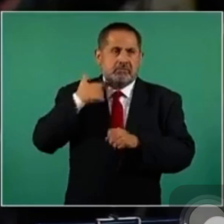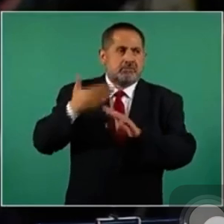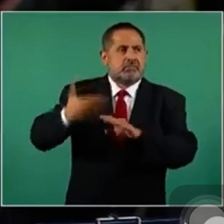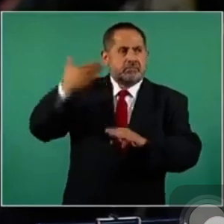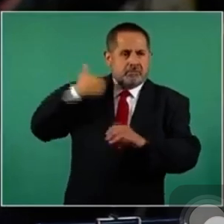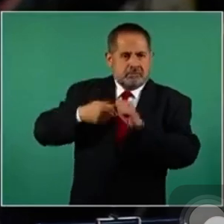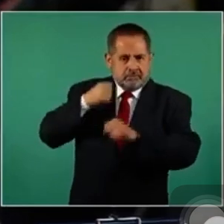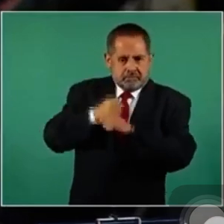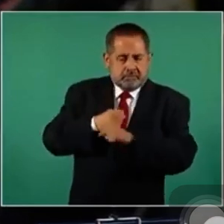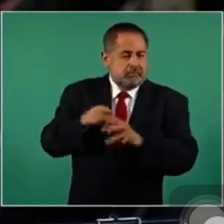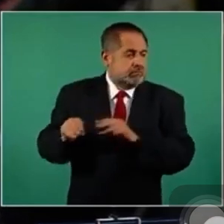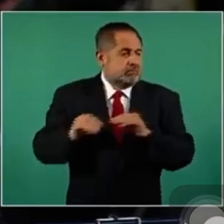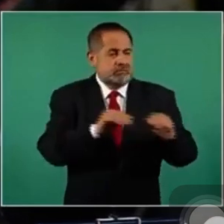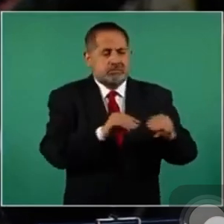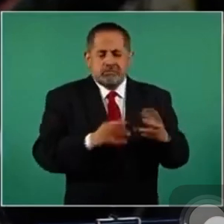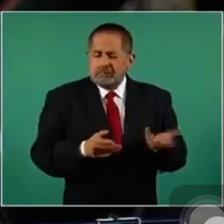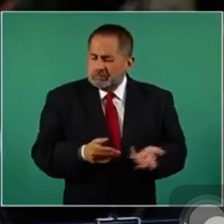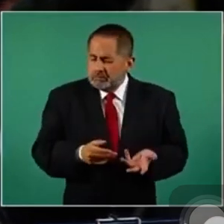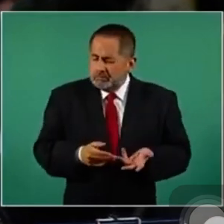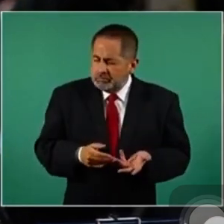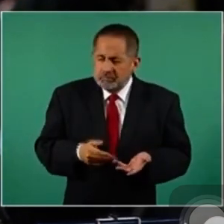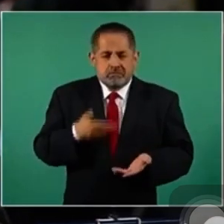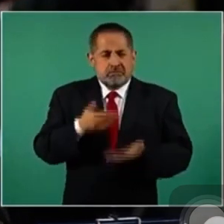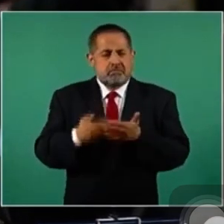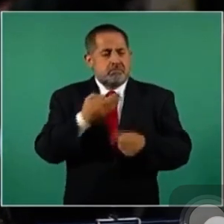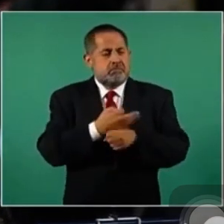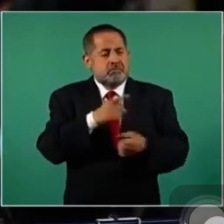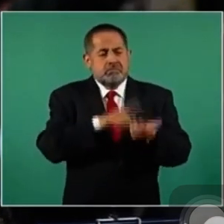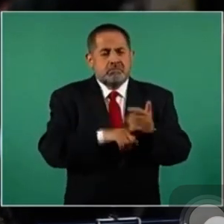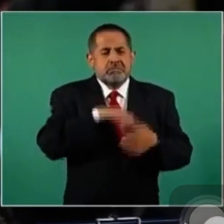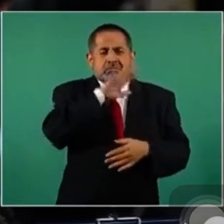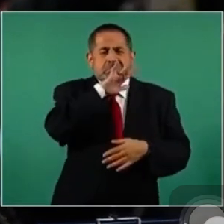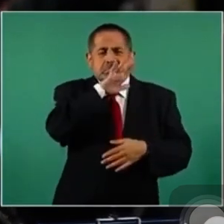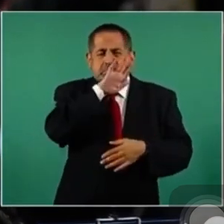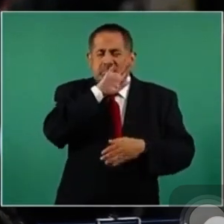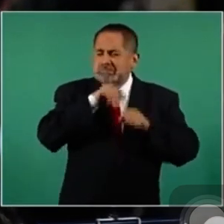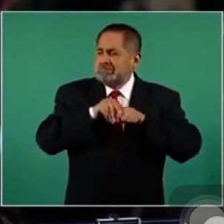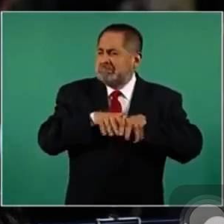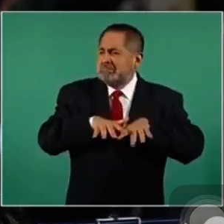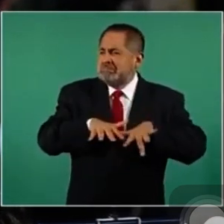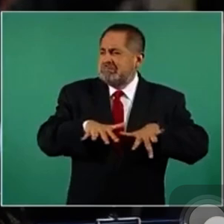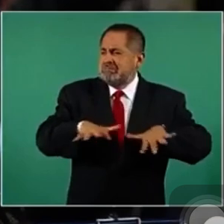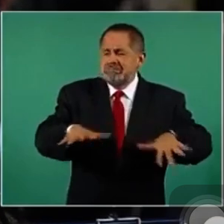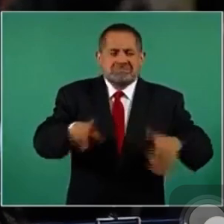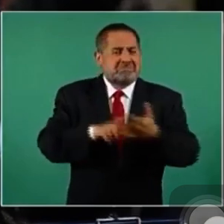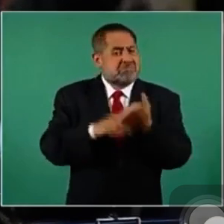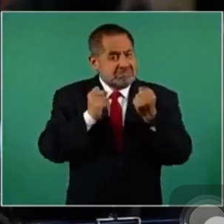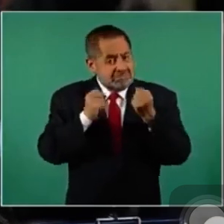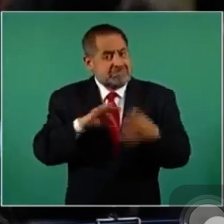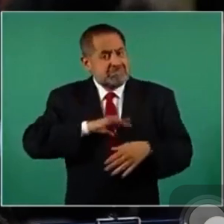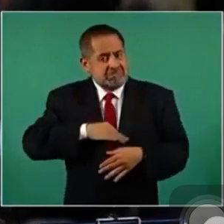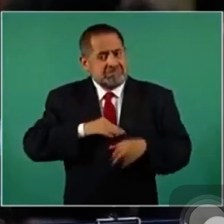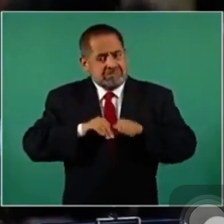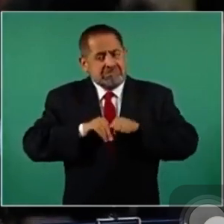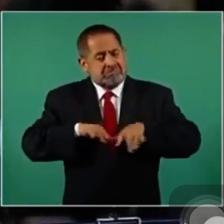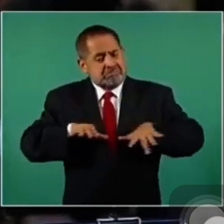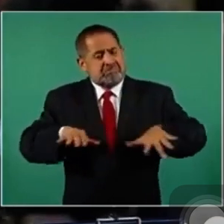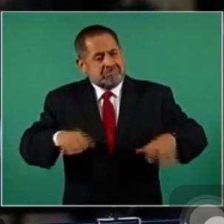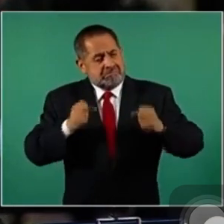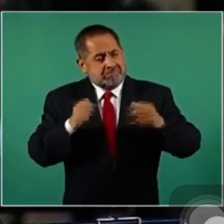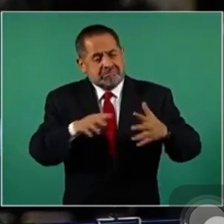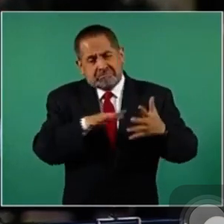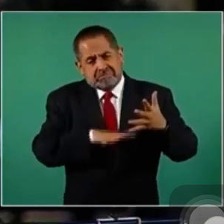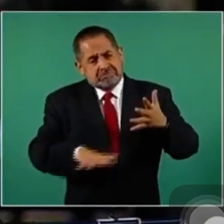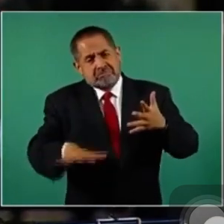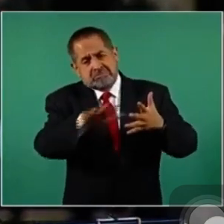pasado, y que ahorita se encuentra contaminando una parte de